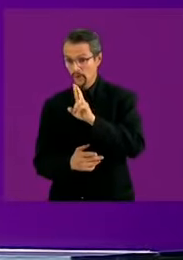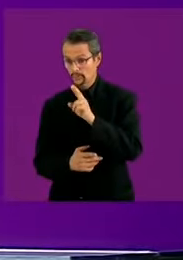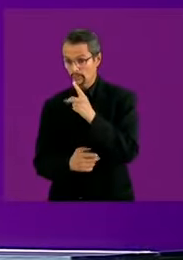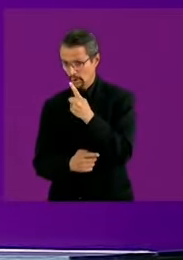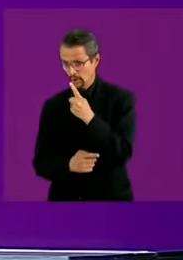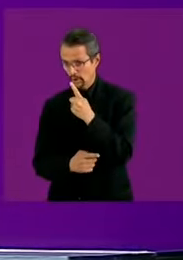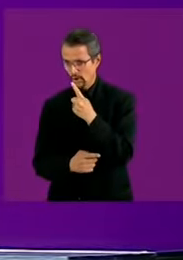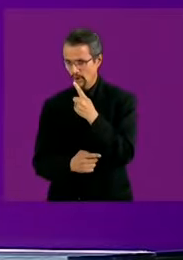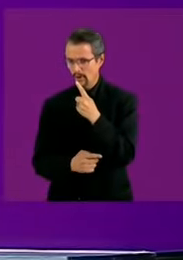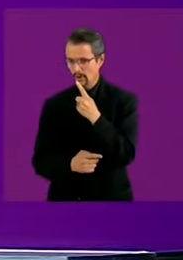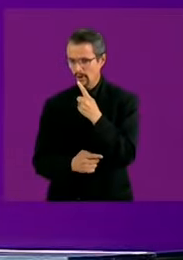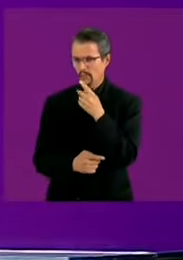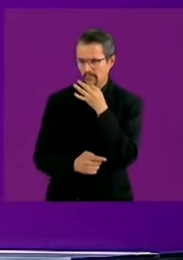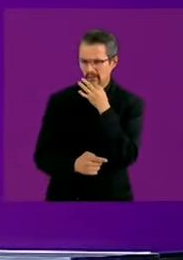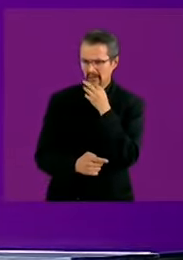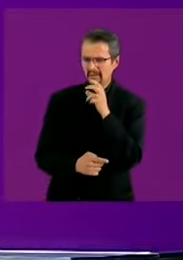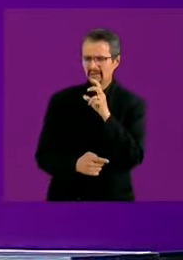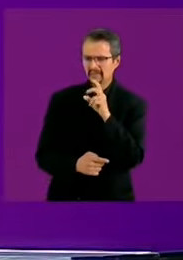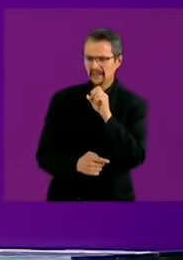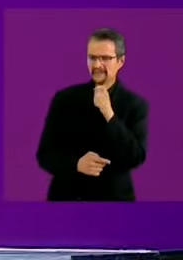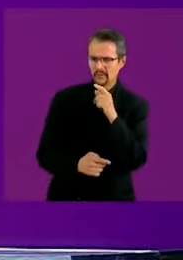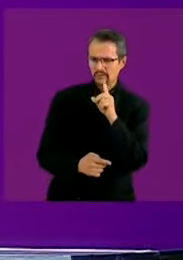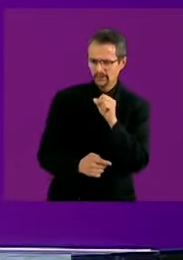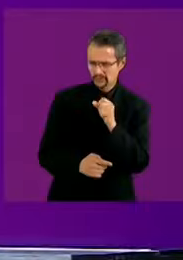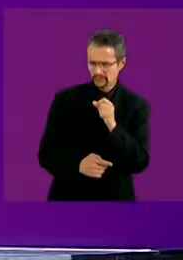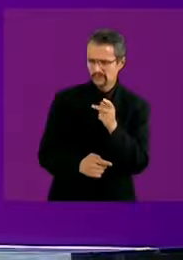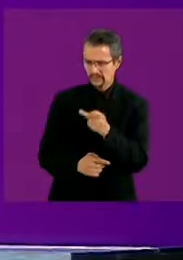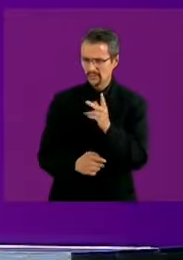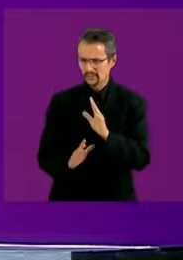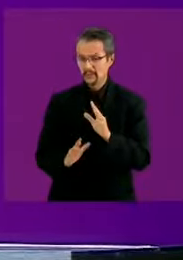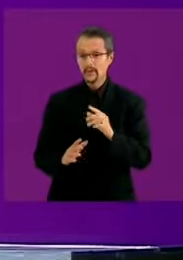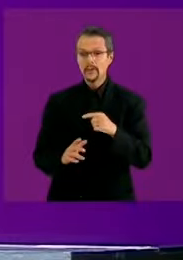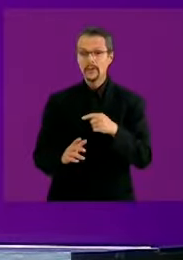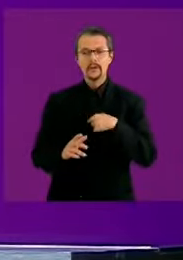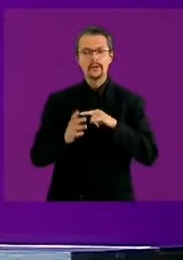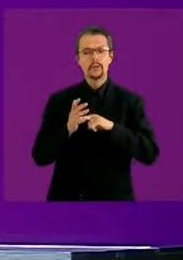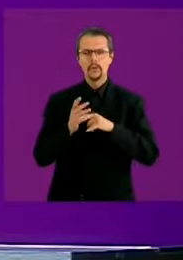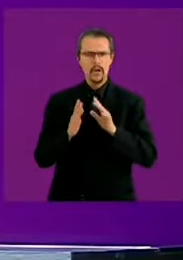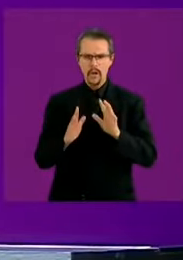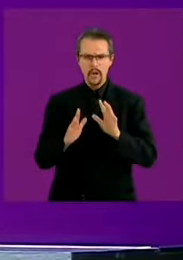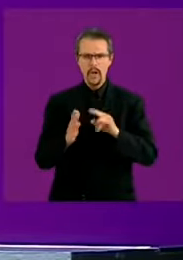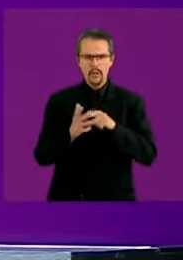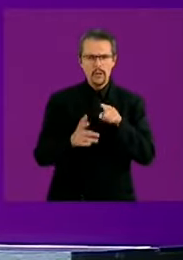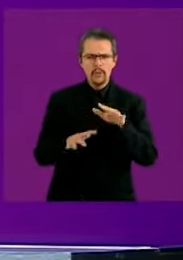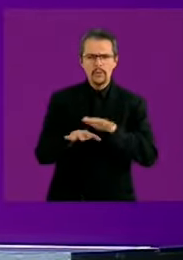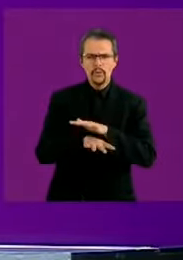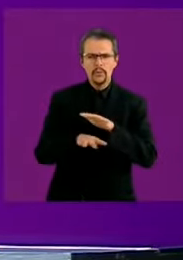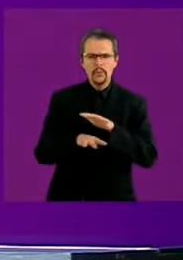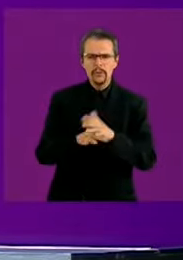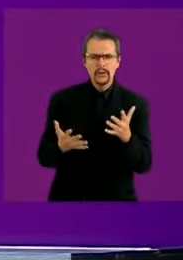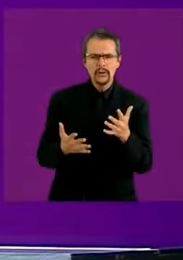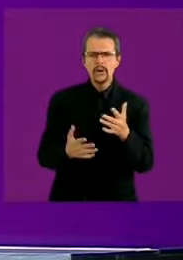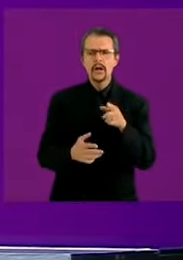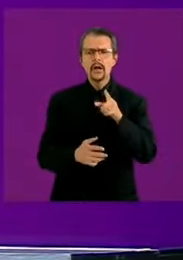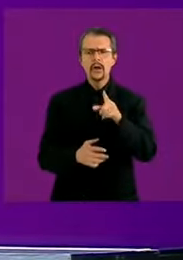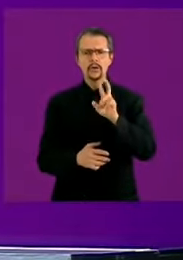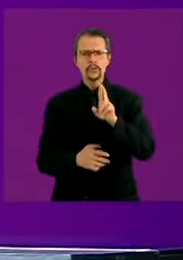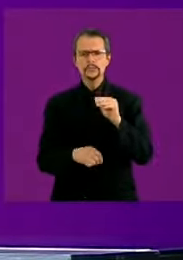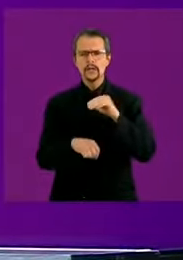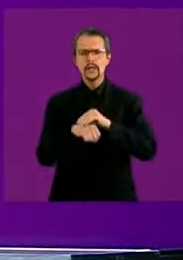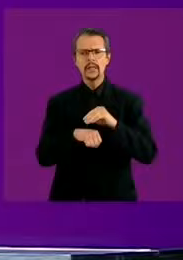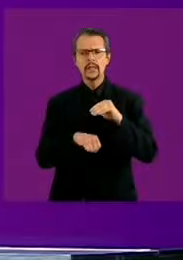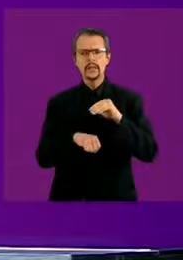entonces con usted. ¿Qué grado de auto? No le quedó 1.30, le cambiaron el reloj. Sí, le cambiaron el reloj. Sí,